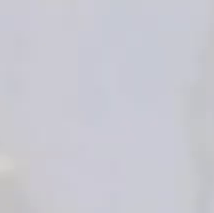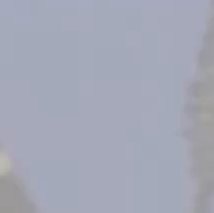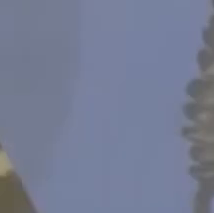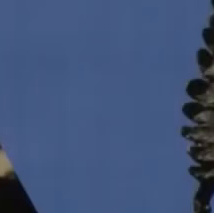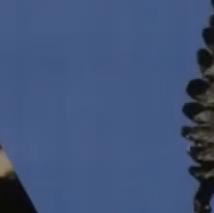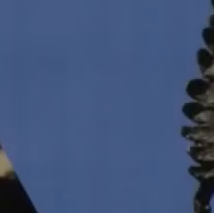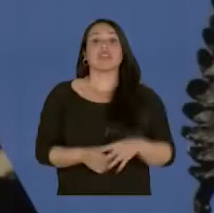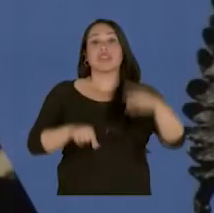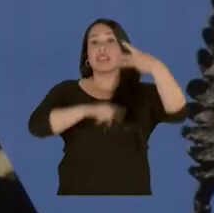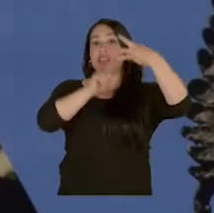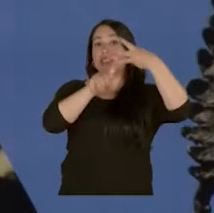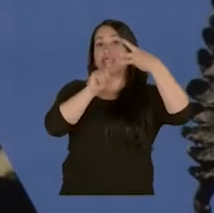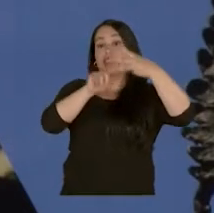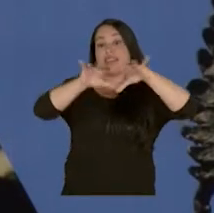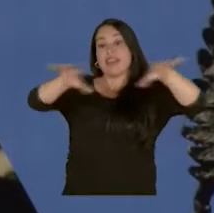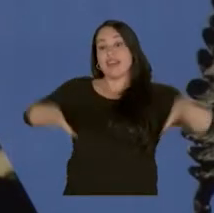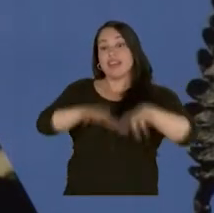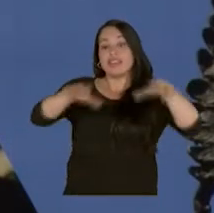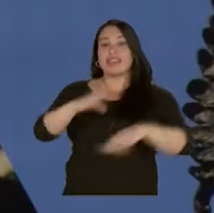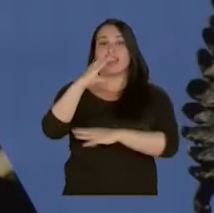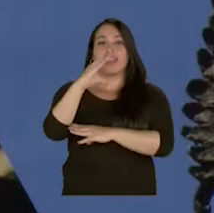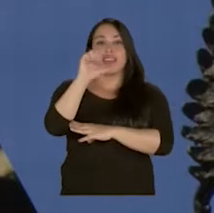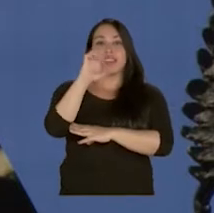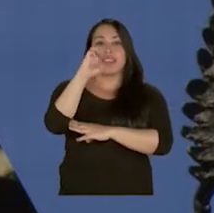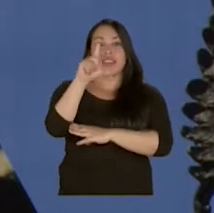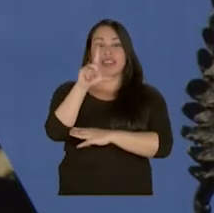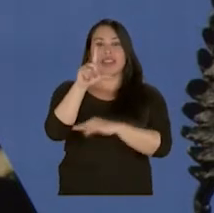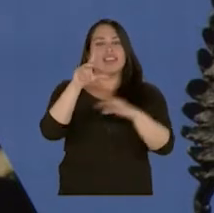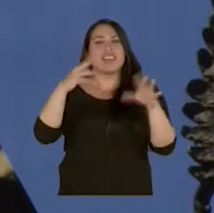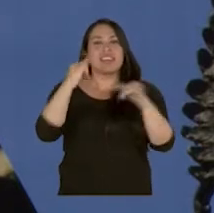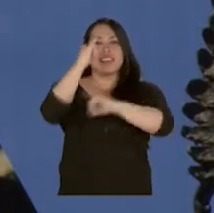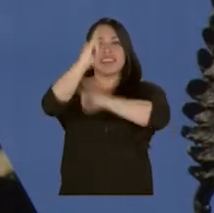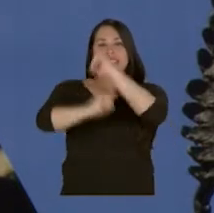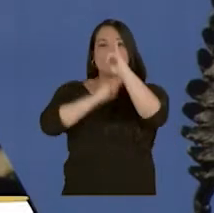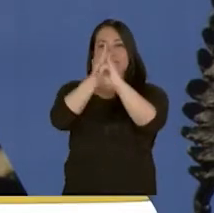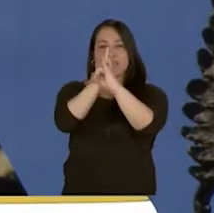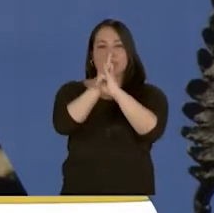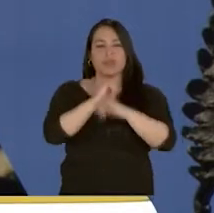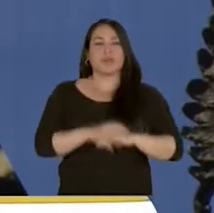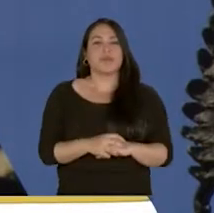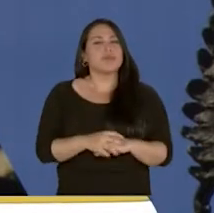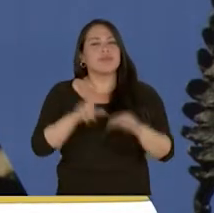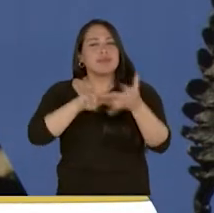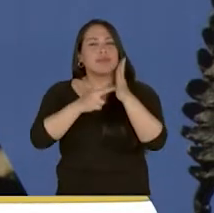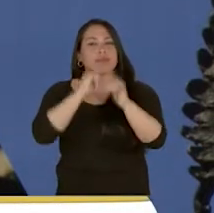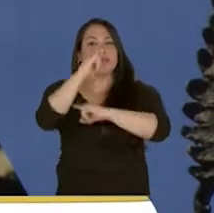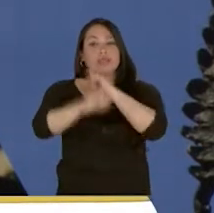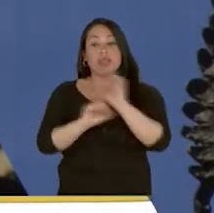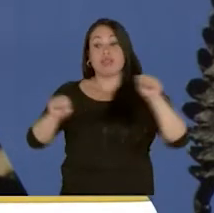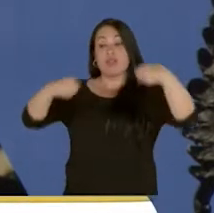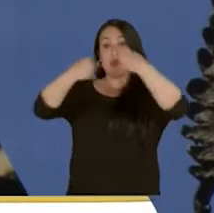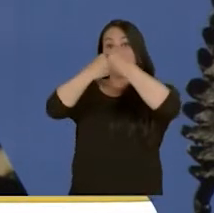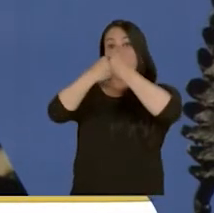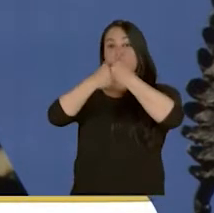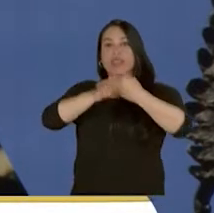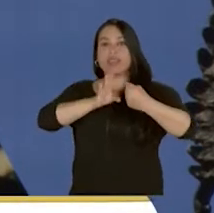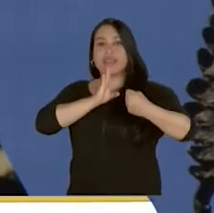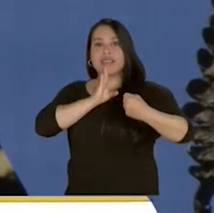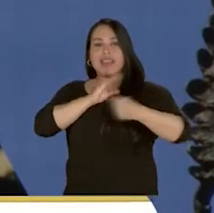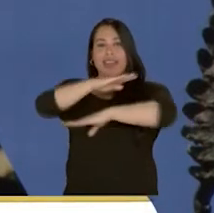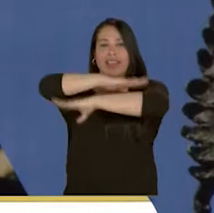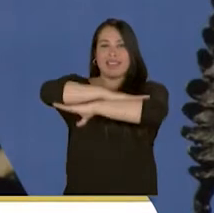La tercera actividad del CAEL es de índole internacional. Se trata de un convenio con la